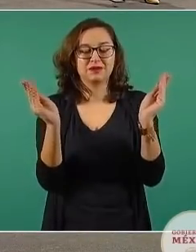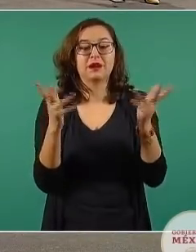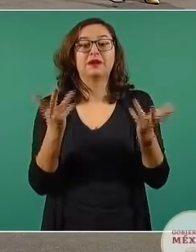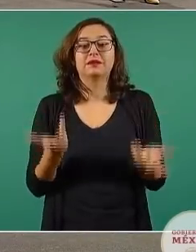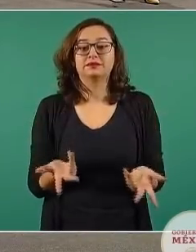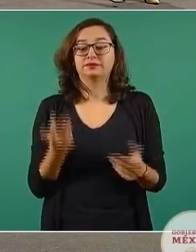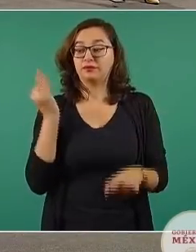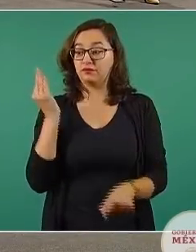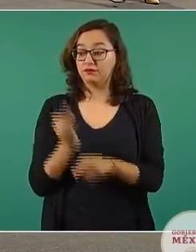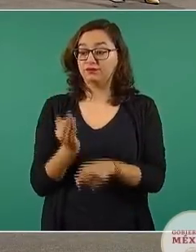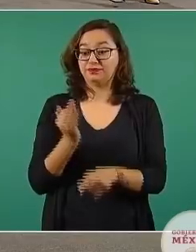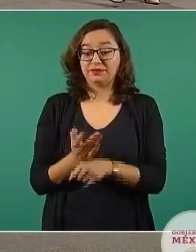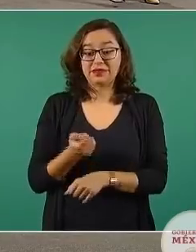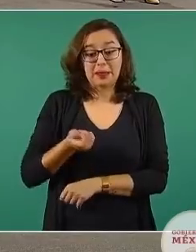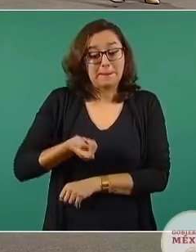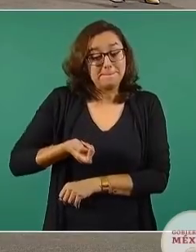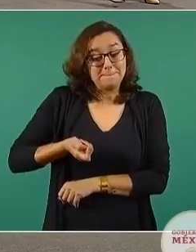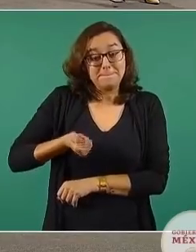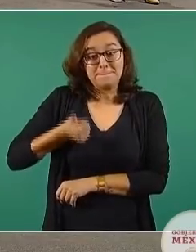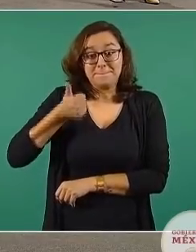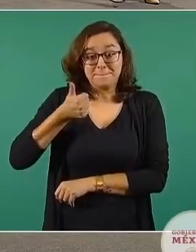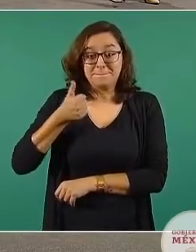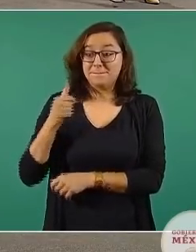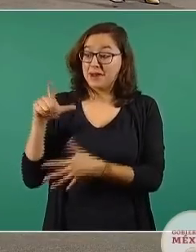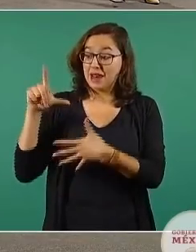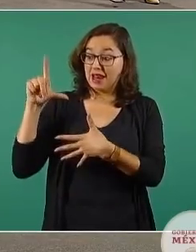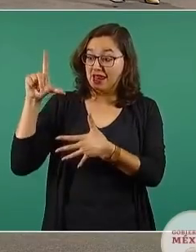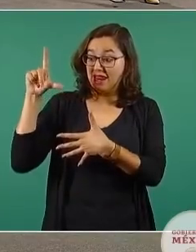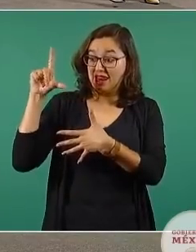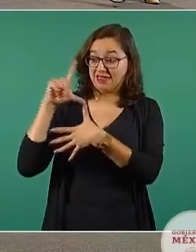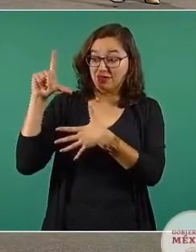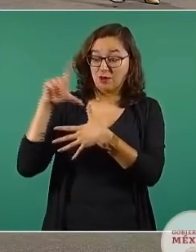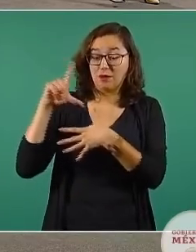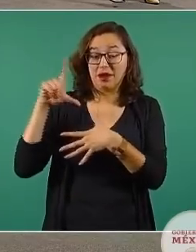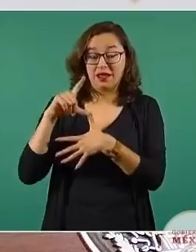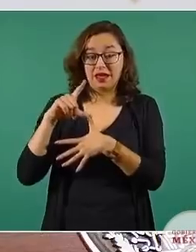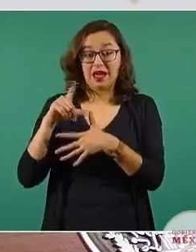grande que ha habido en la historia de América Latina, de regalo de libros,